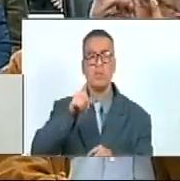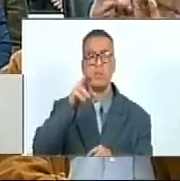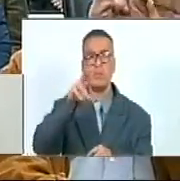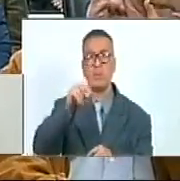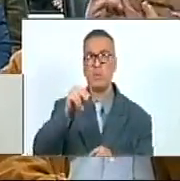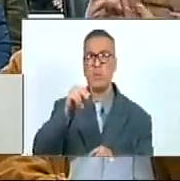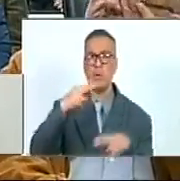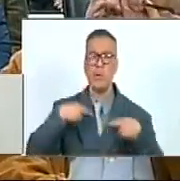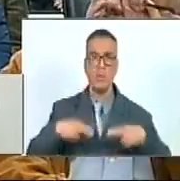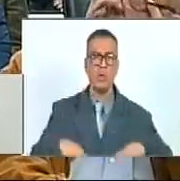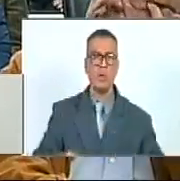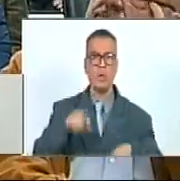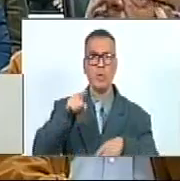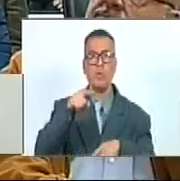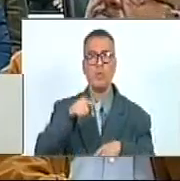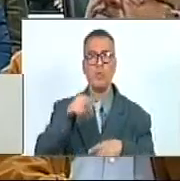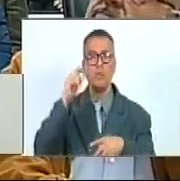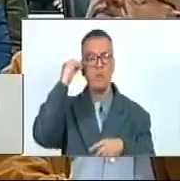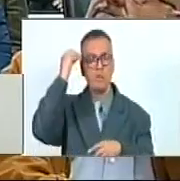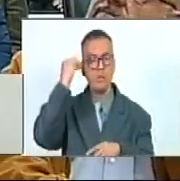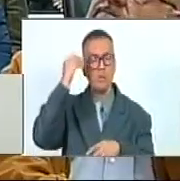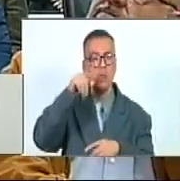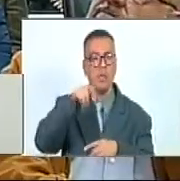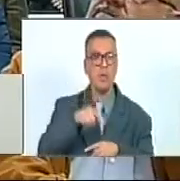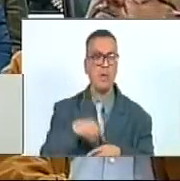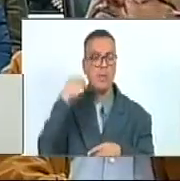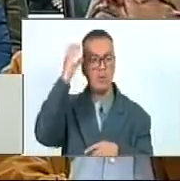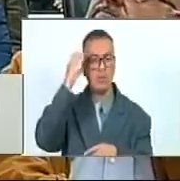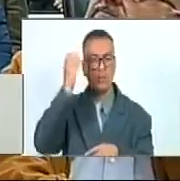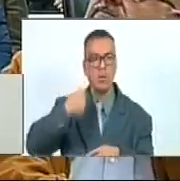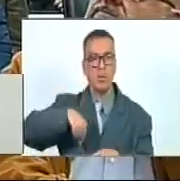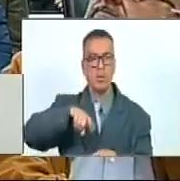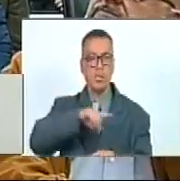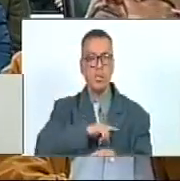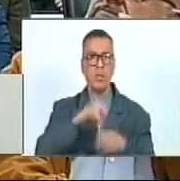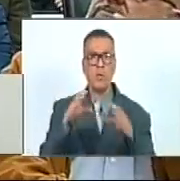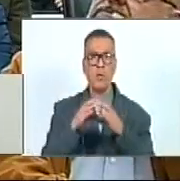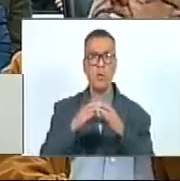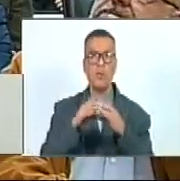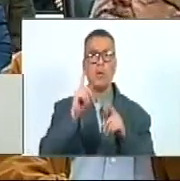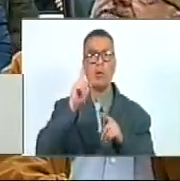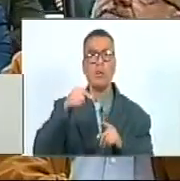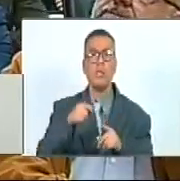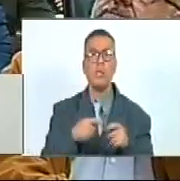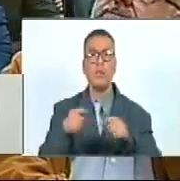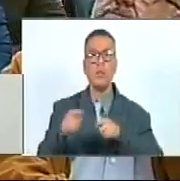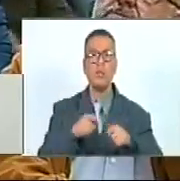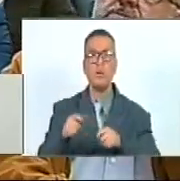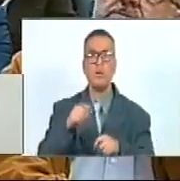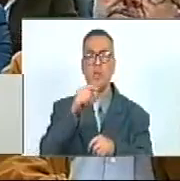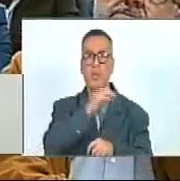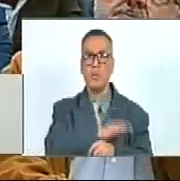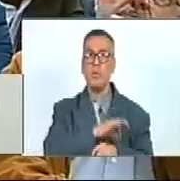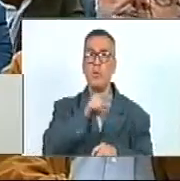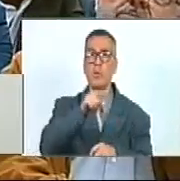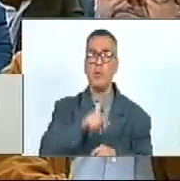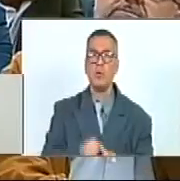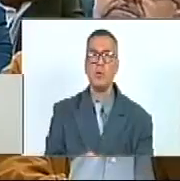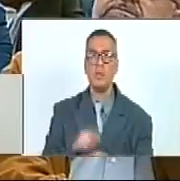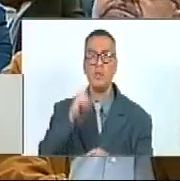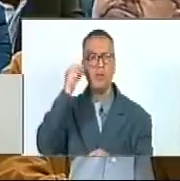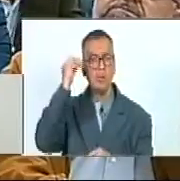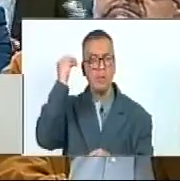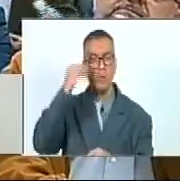Humanos Es Preciso Repensar Y Así Lo Consideramos Desde La Fracción Parlamentaria De Cambiemos Movimiento Ciudadano Que Es Preciso